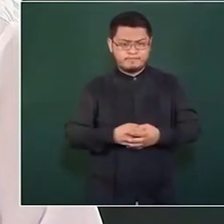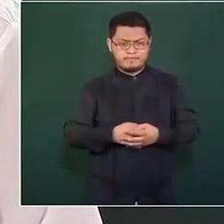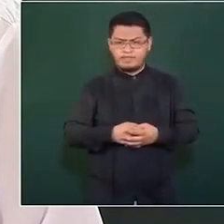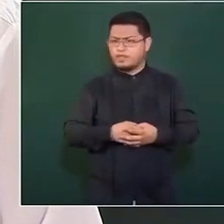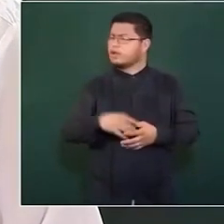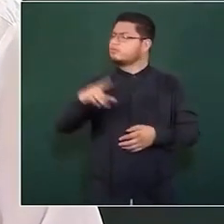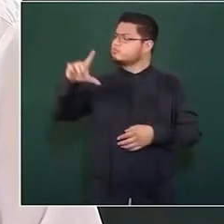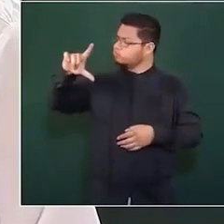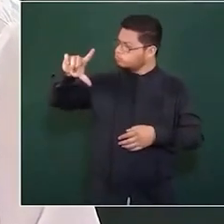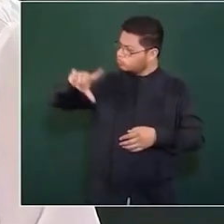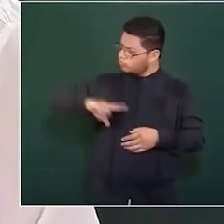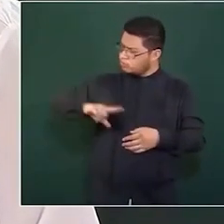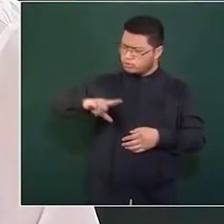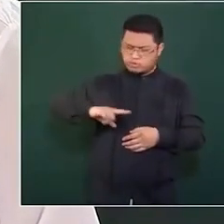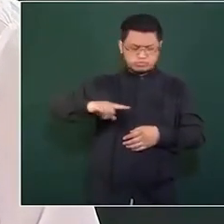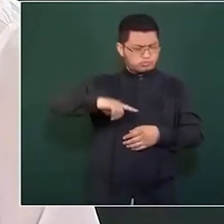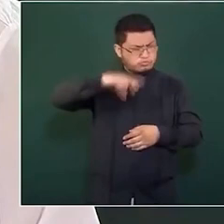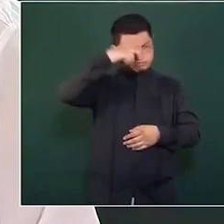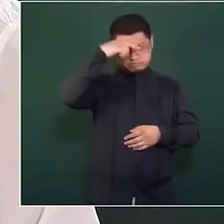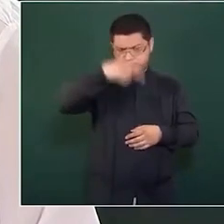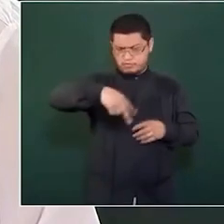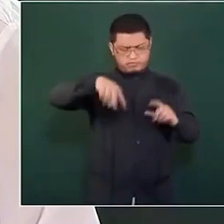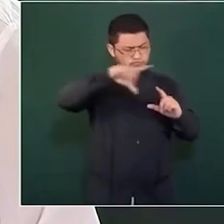el Estado mexicano lo protegería